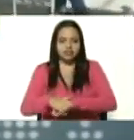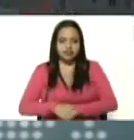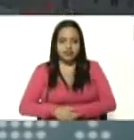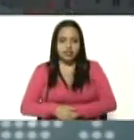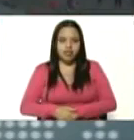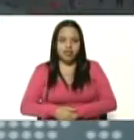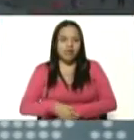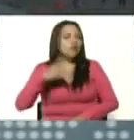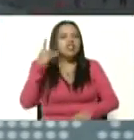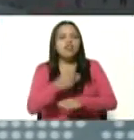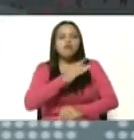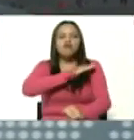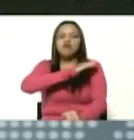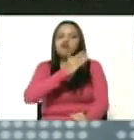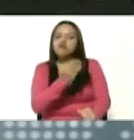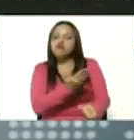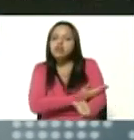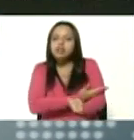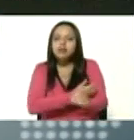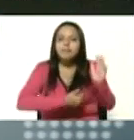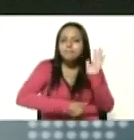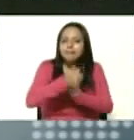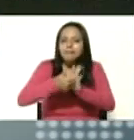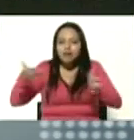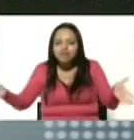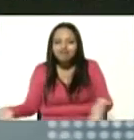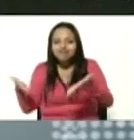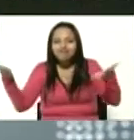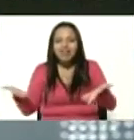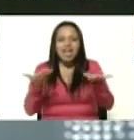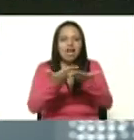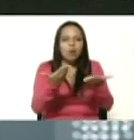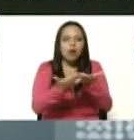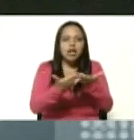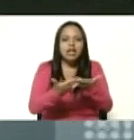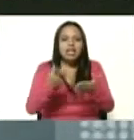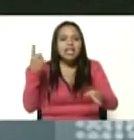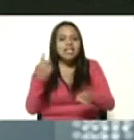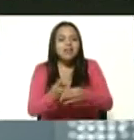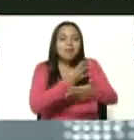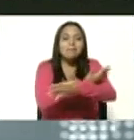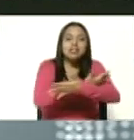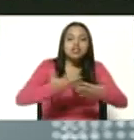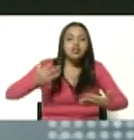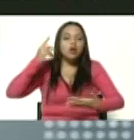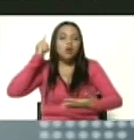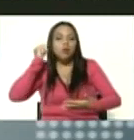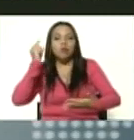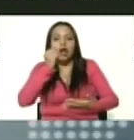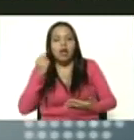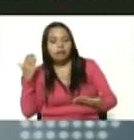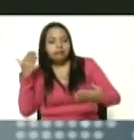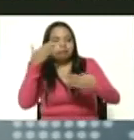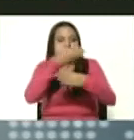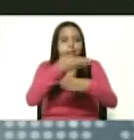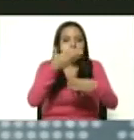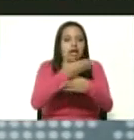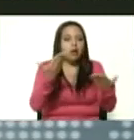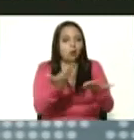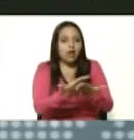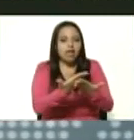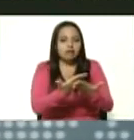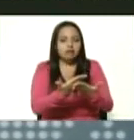fortalecer esa escuela y por esas escuelas deben pasar millones de hombres y mujeres de comuneros y